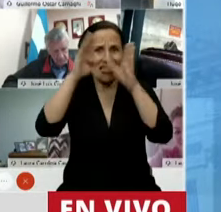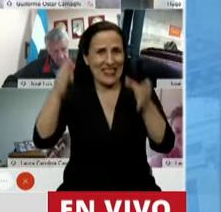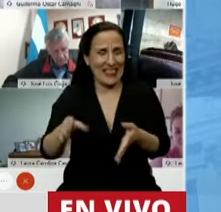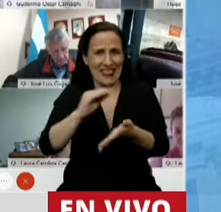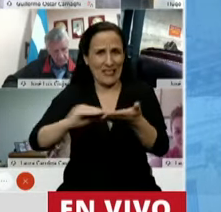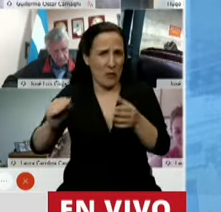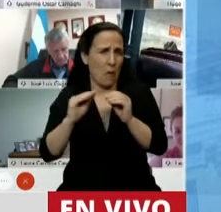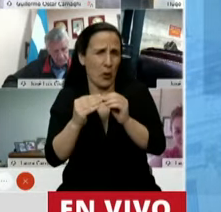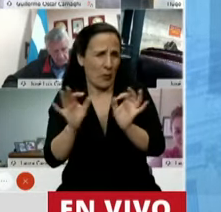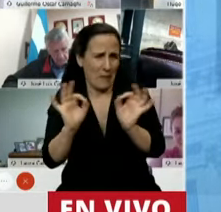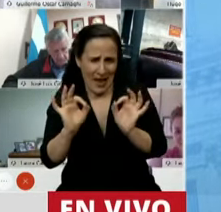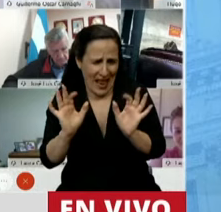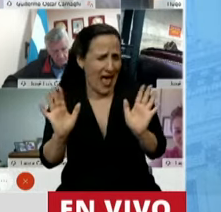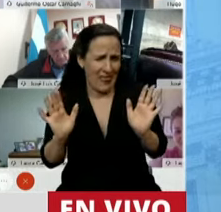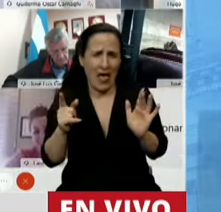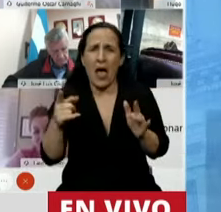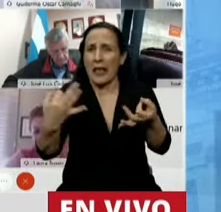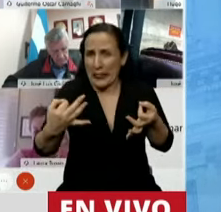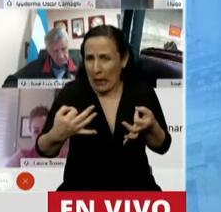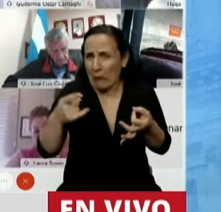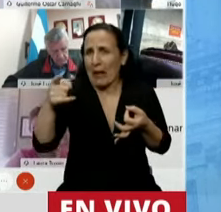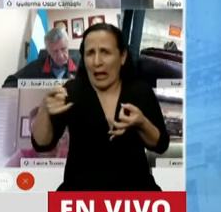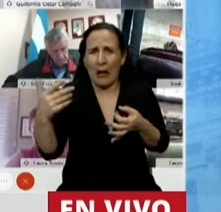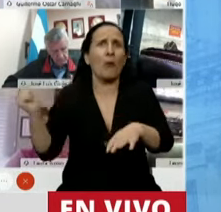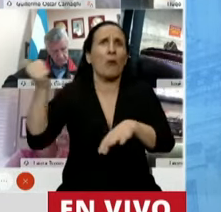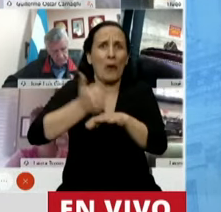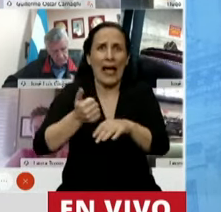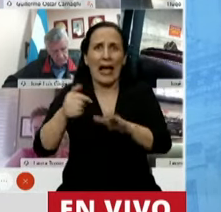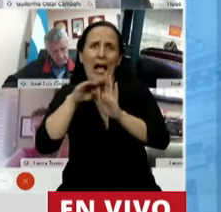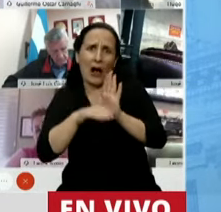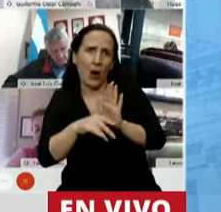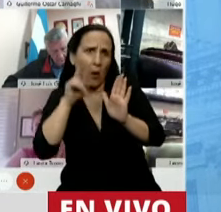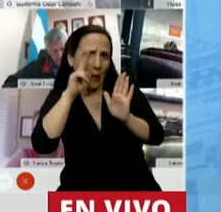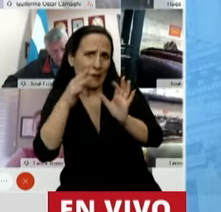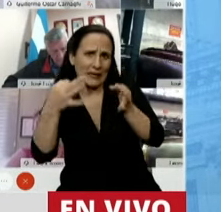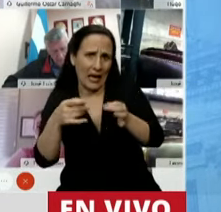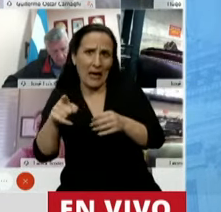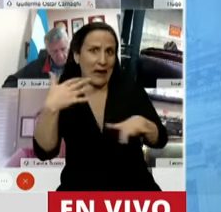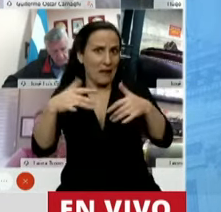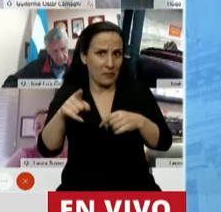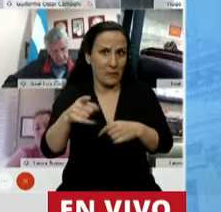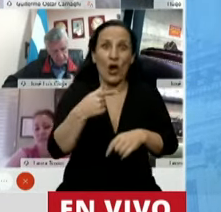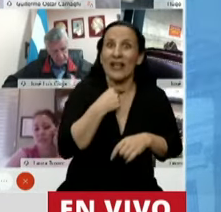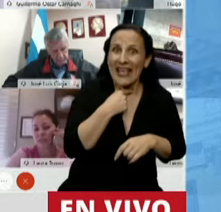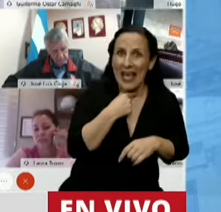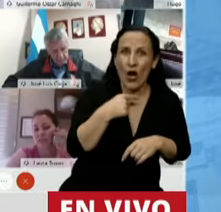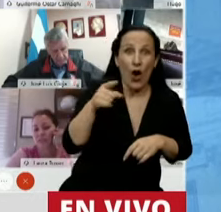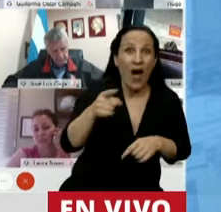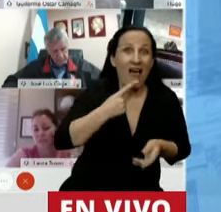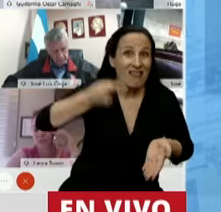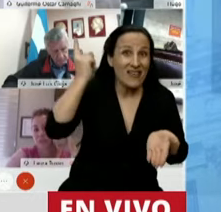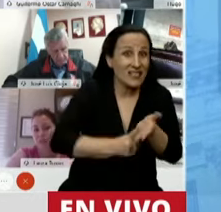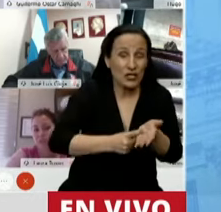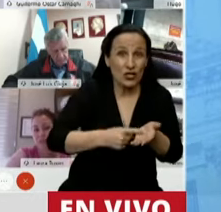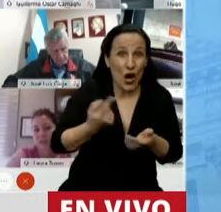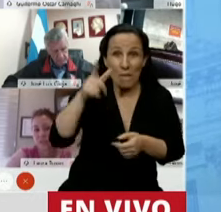alegro mucho. Y creo que está muy bien que con todos los recaudos de la Presidente. Pero quiero que con la misma celeridad con que se toma esta medida